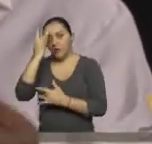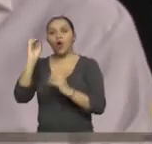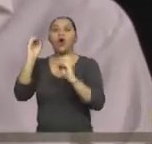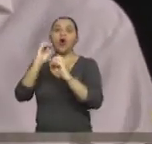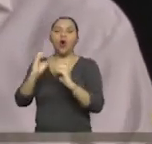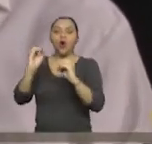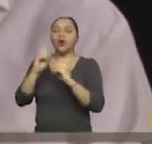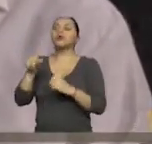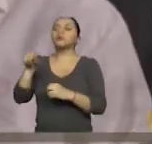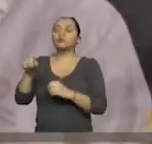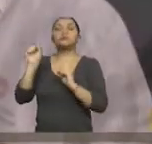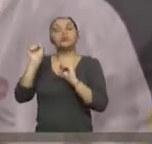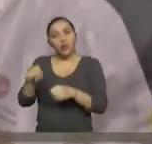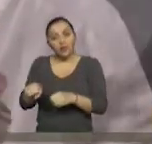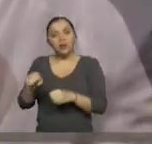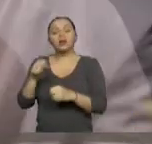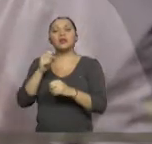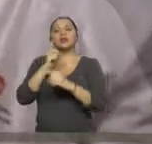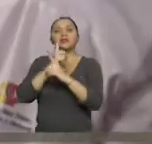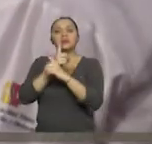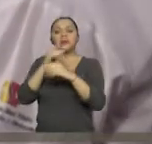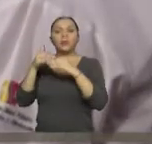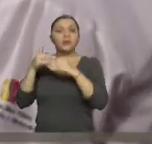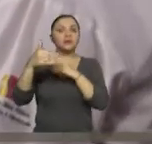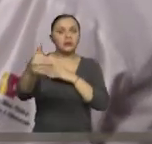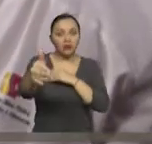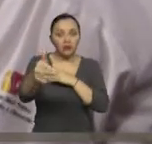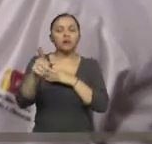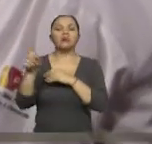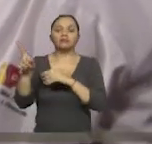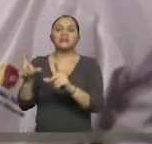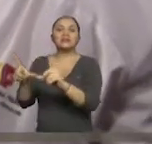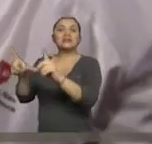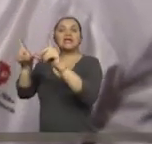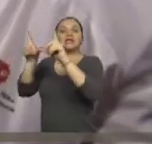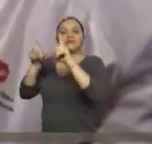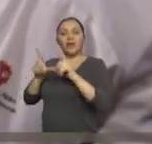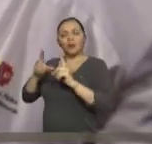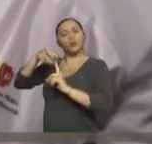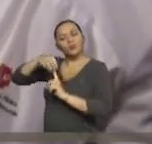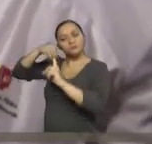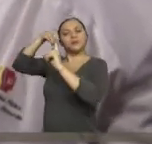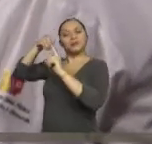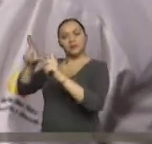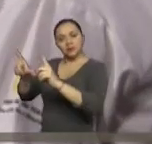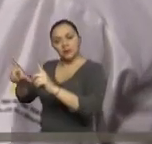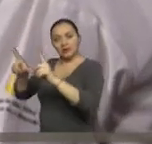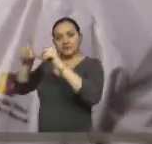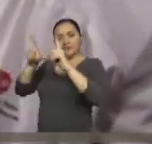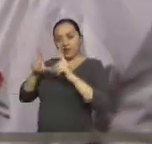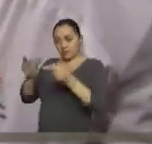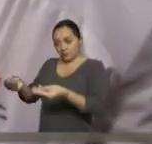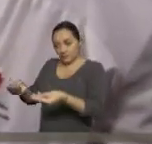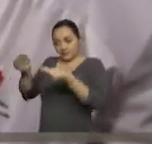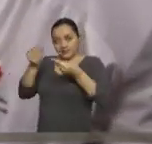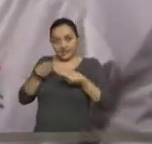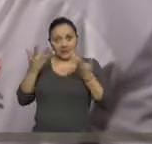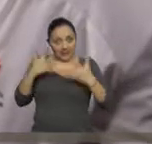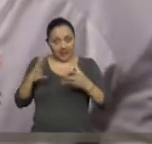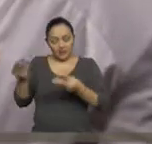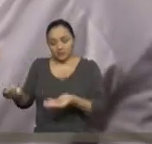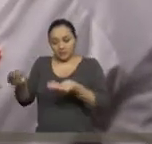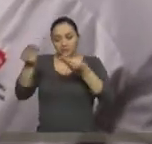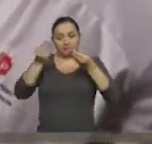secuelas me están dejando de forma irreversible, ¿sí? Para luego ser un estudio, una recopilación,